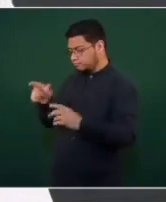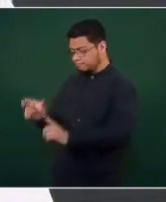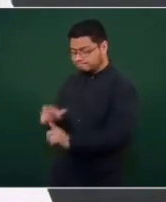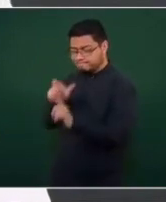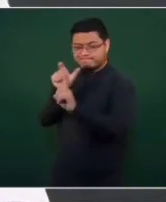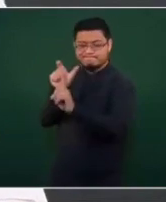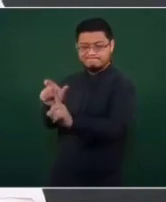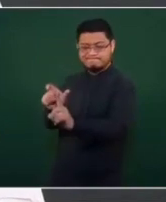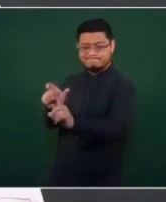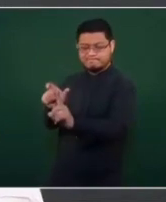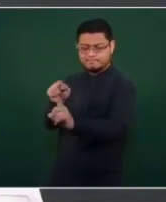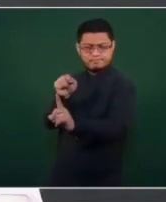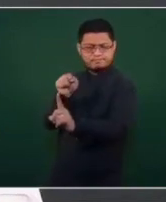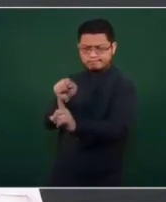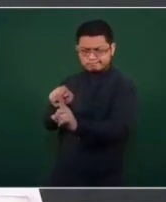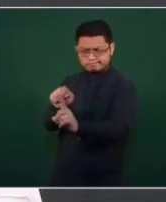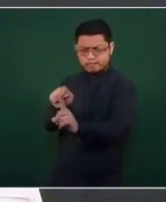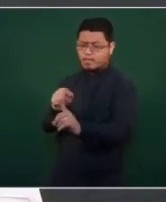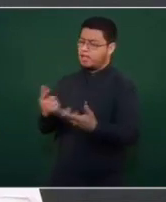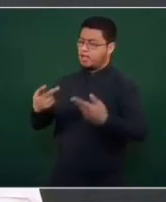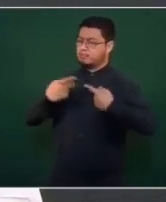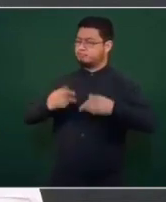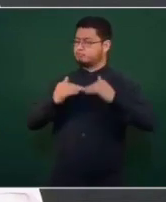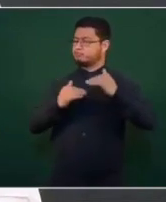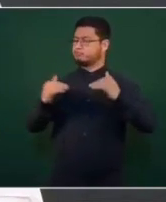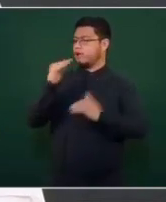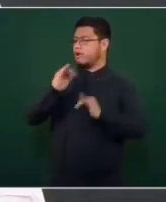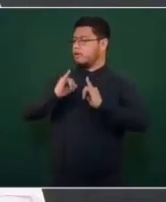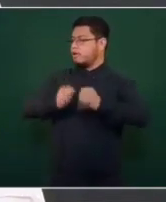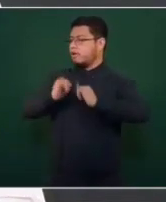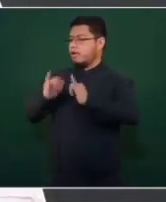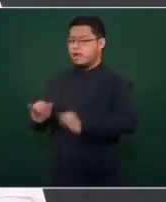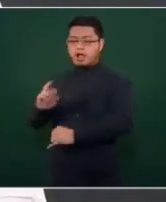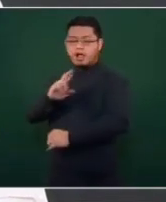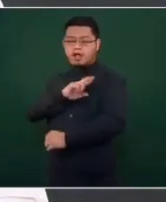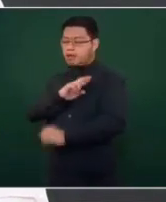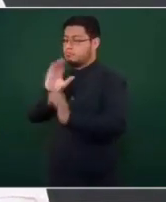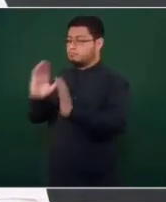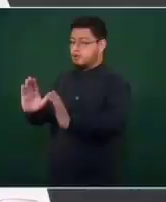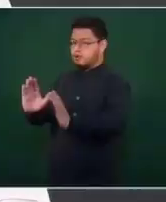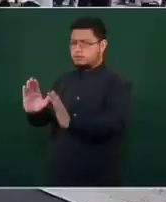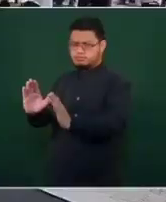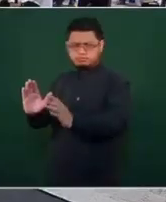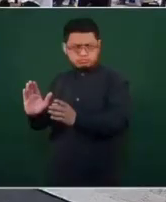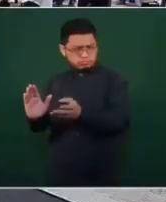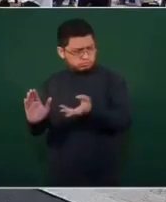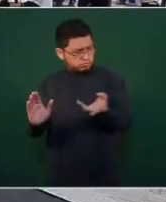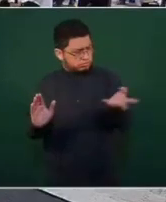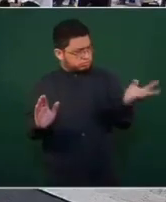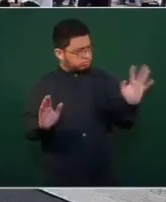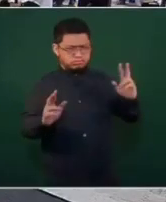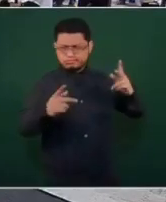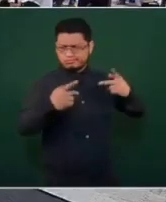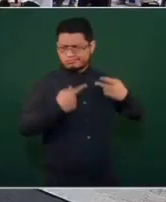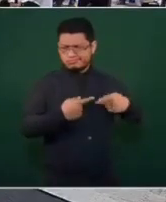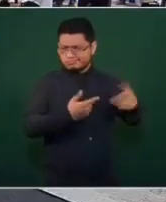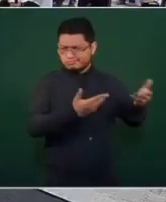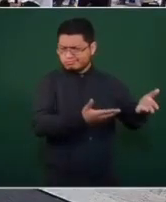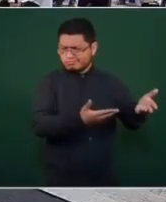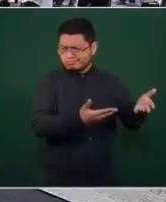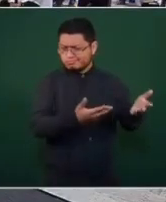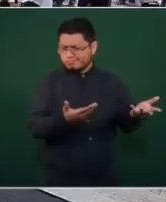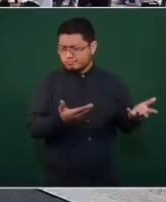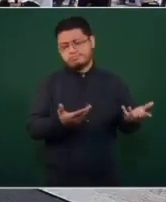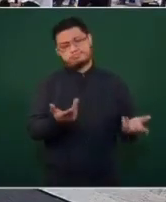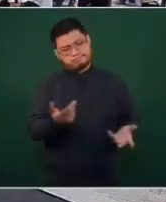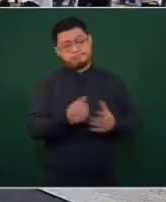potentados y no se protege a la mayoría del pueblo. Acaban de resolver, por ejemplo,